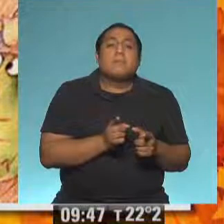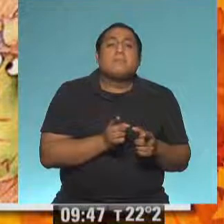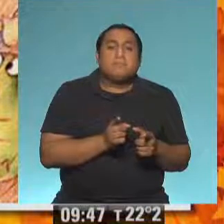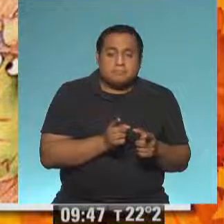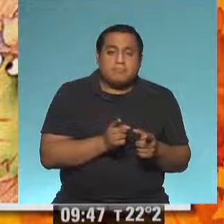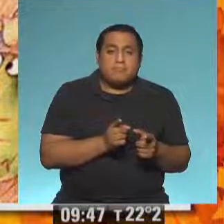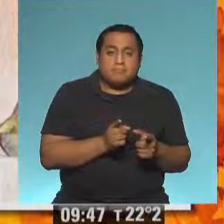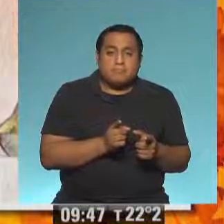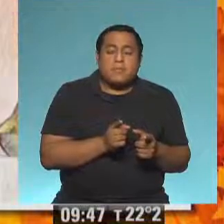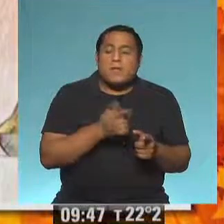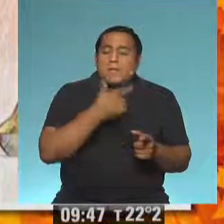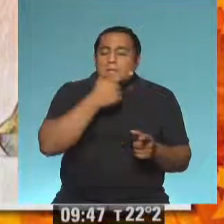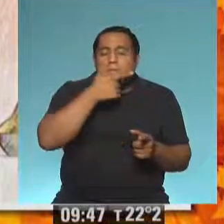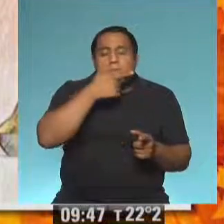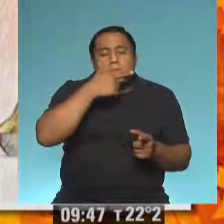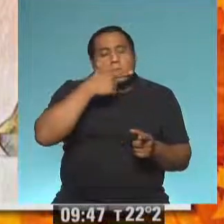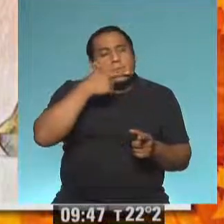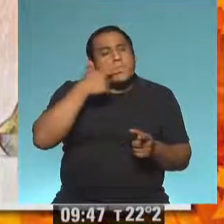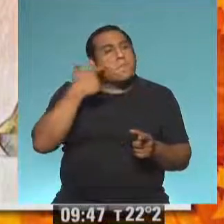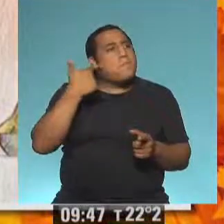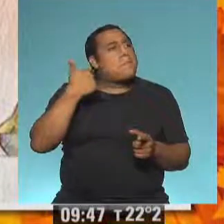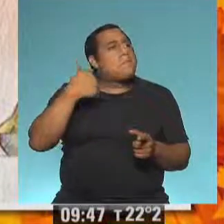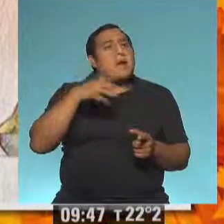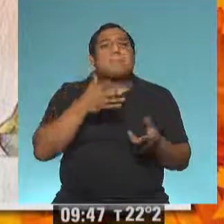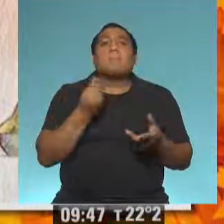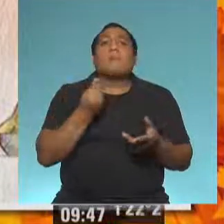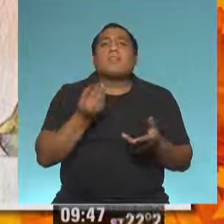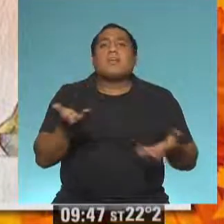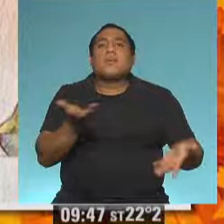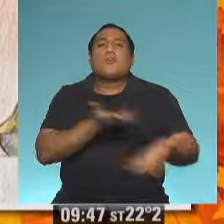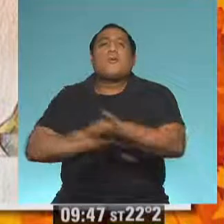pues más sabrosa es la comida que podemos compartir.